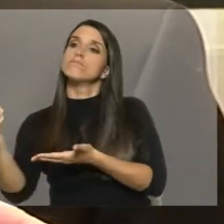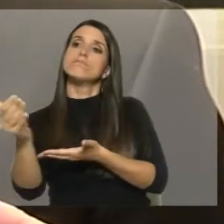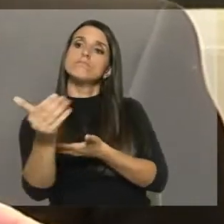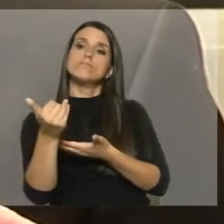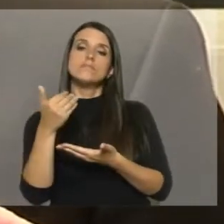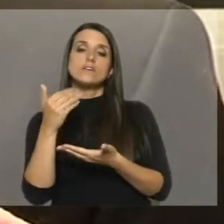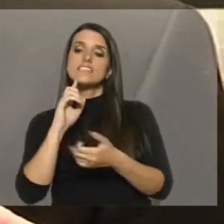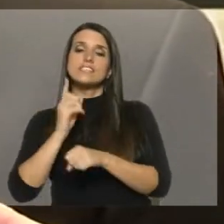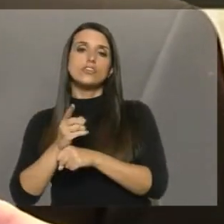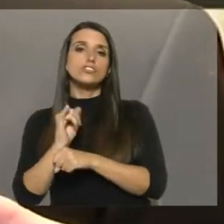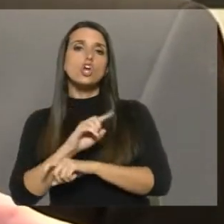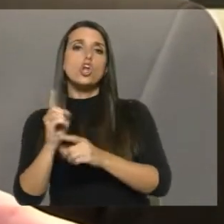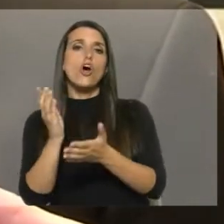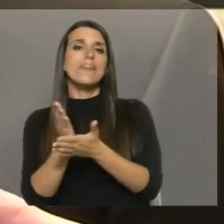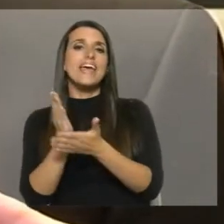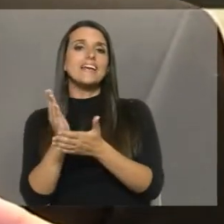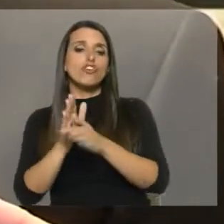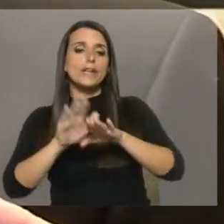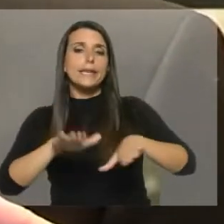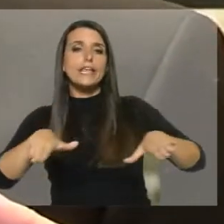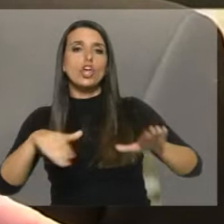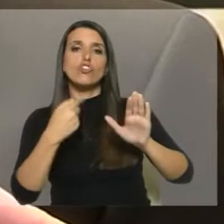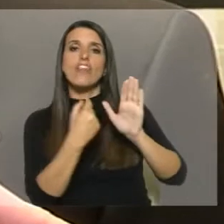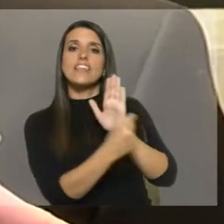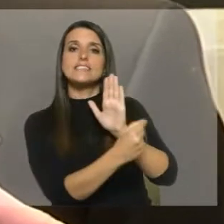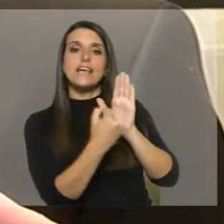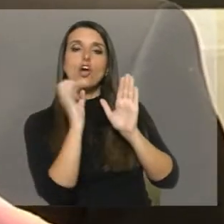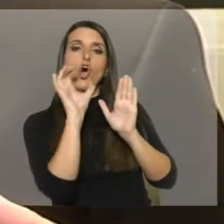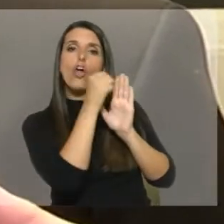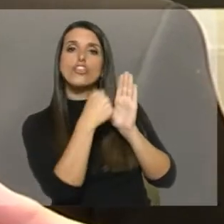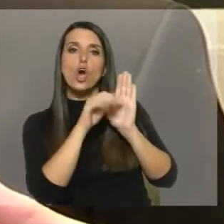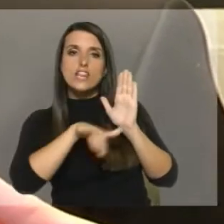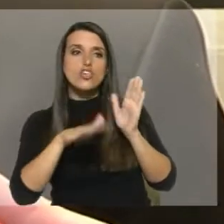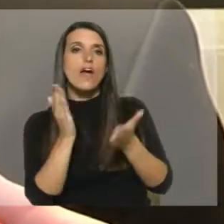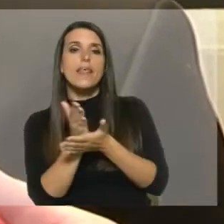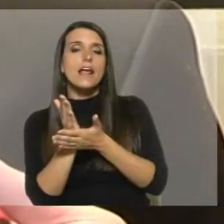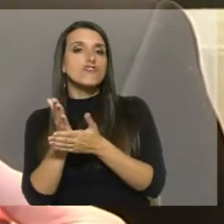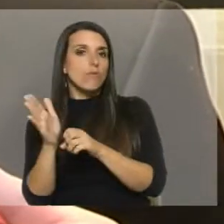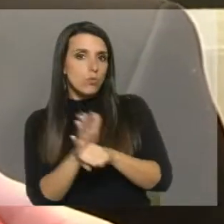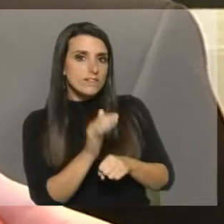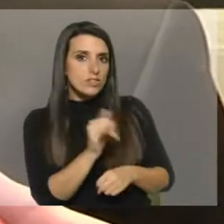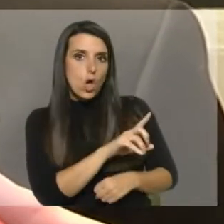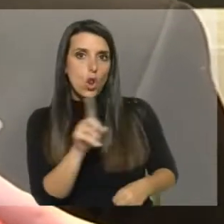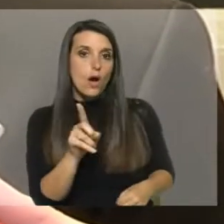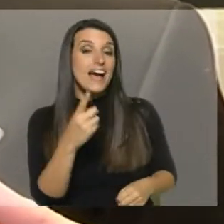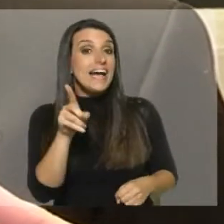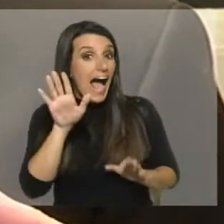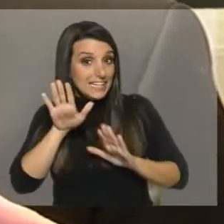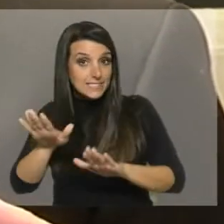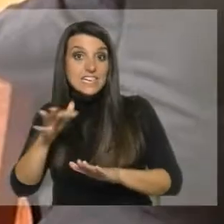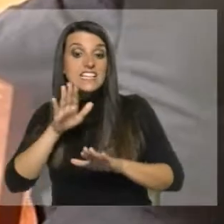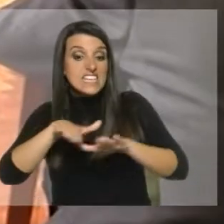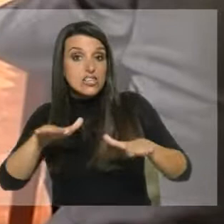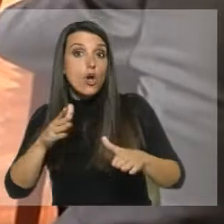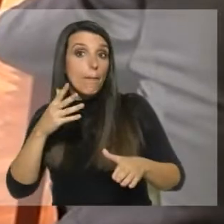de si esto está vulnerando los derechos del niño que están establecidos en el código. Si eso es así, el decreto no se puede aplicar en base a la sentencia que haga